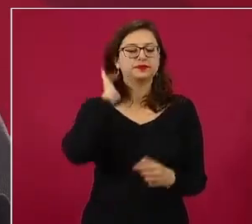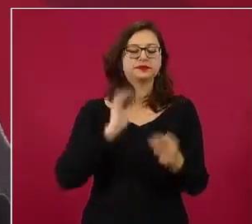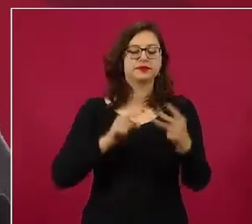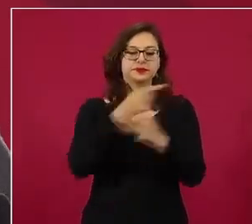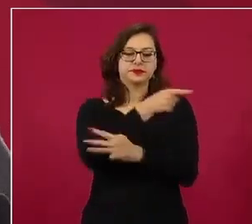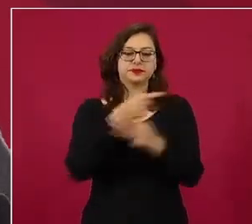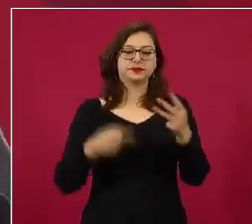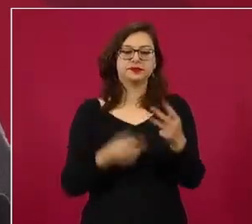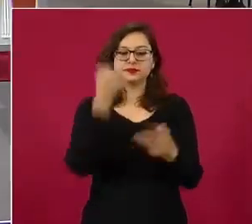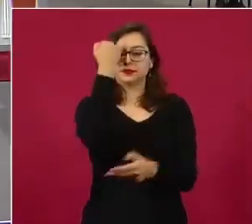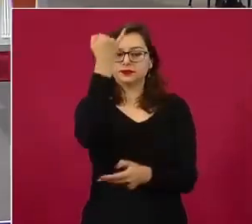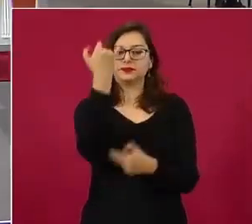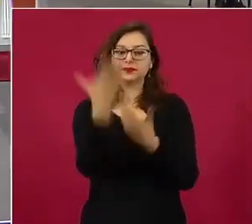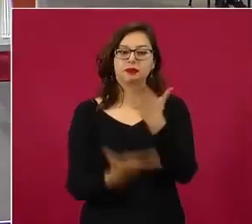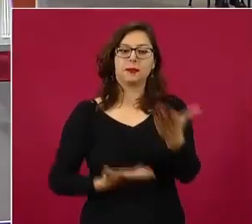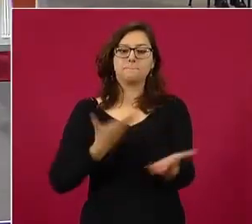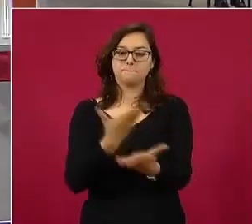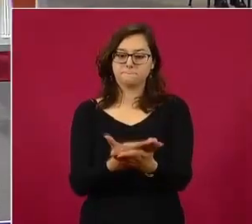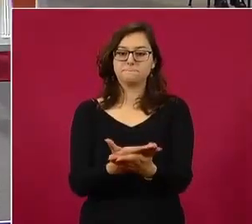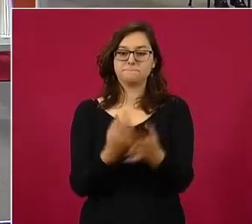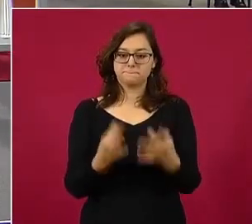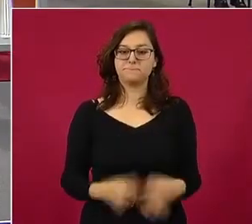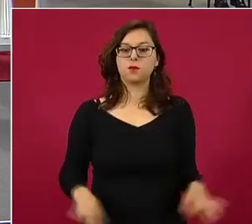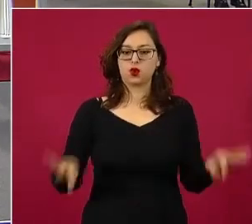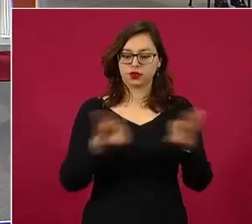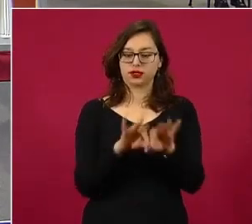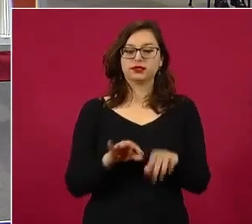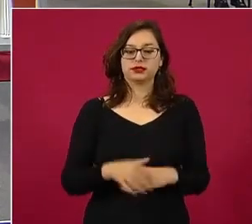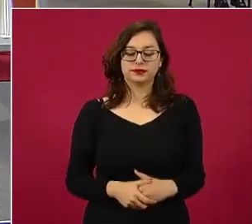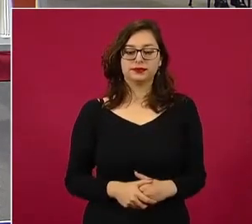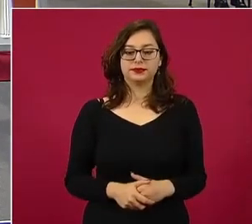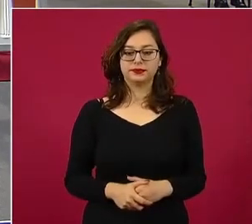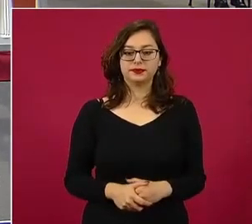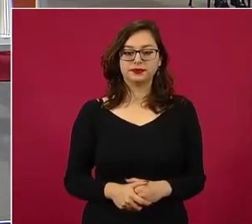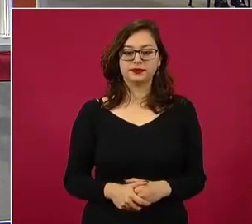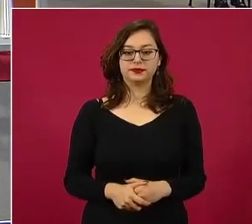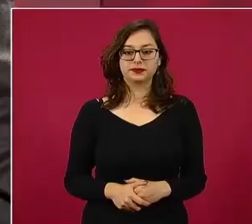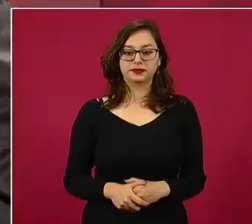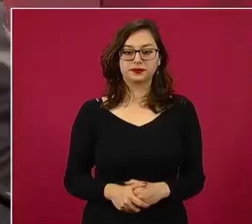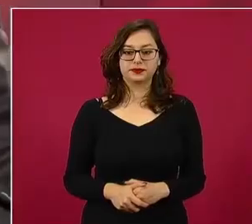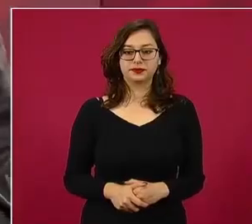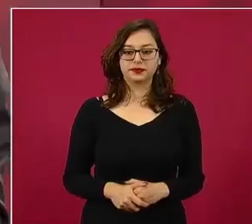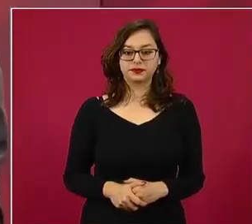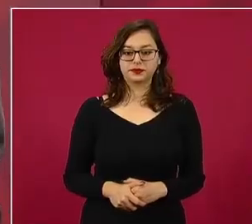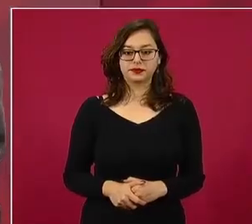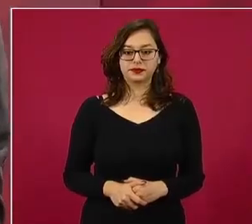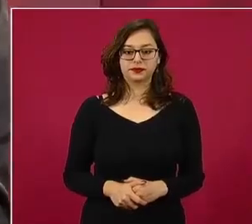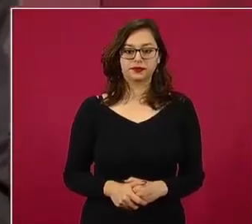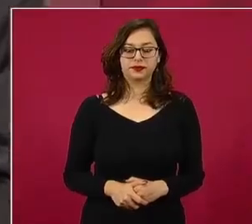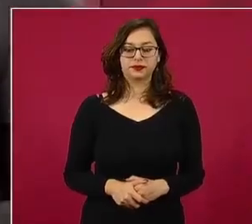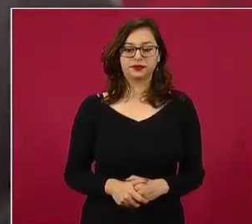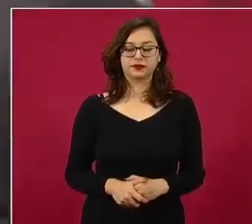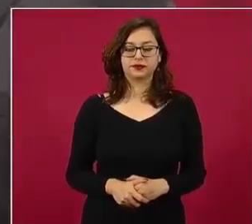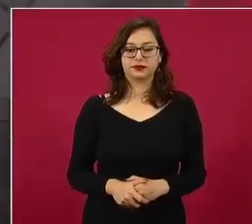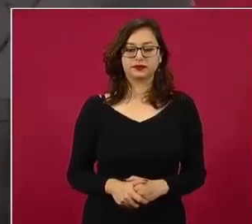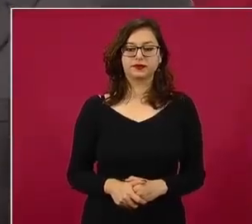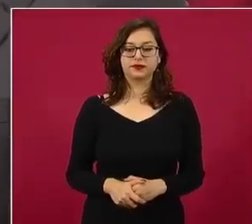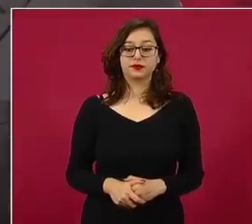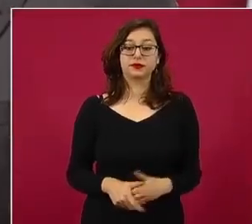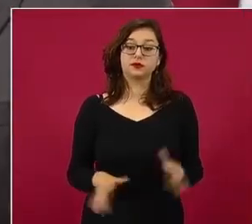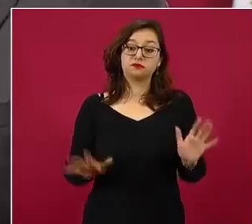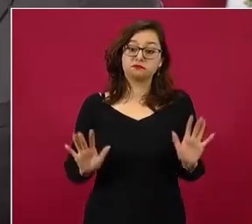tres iniciativas que nos importan más. Y si hay tiempo,